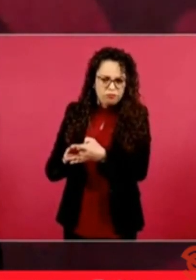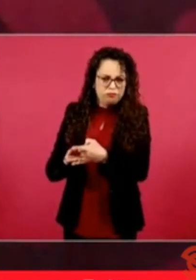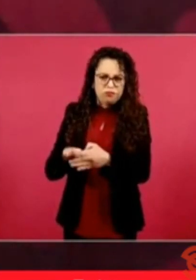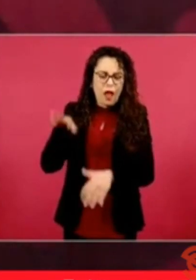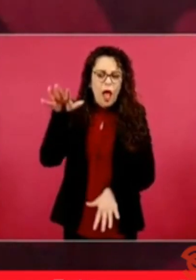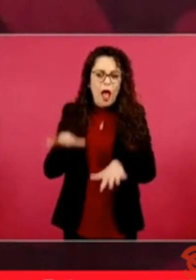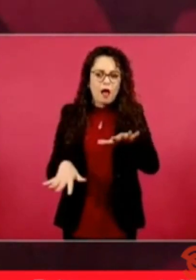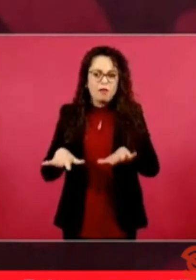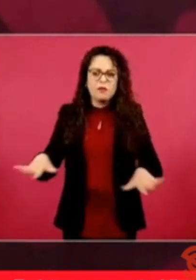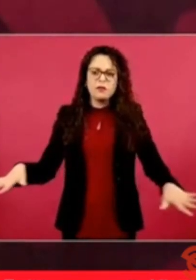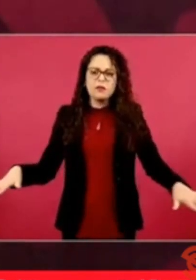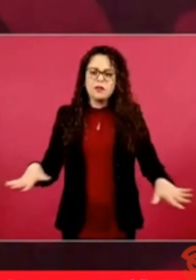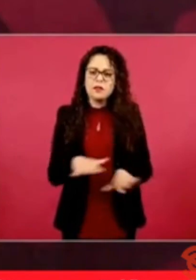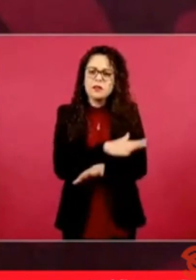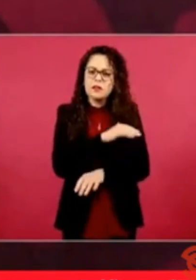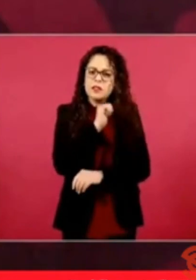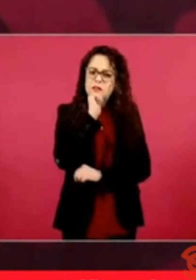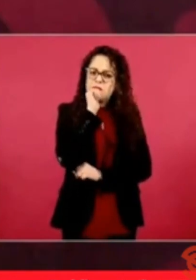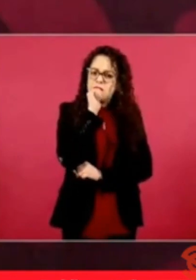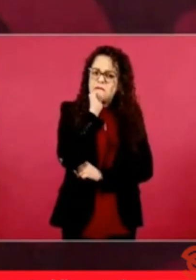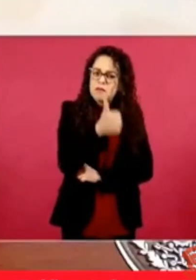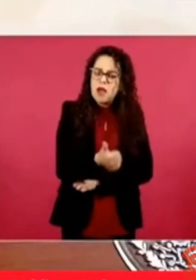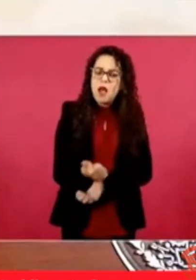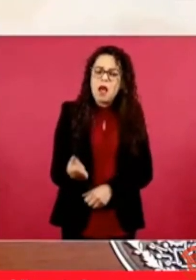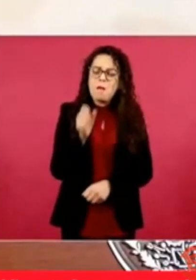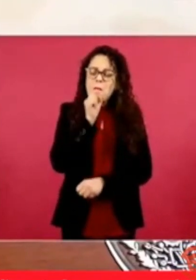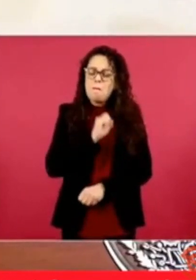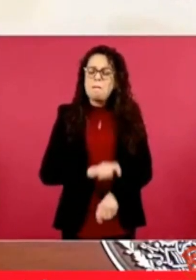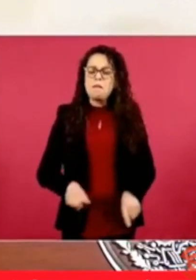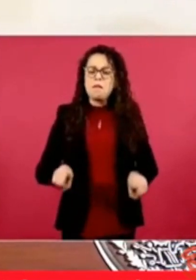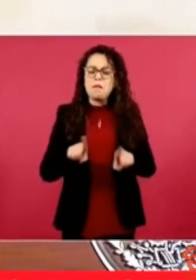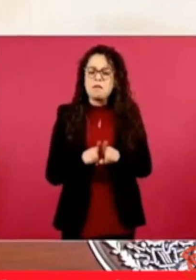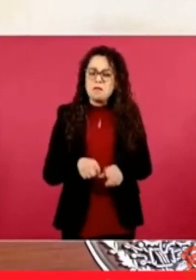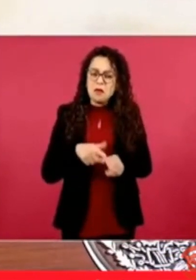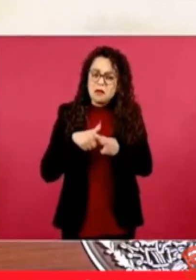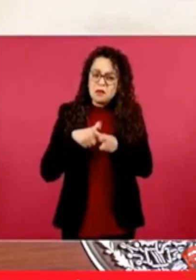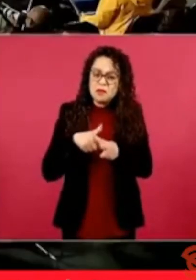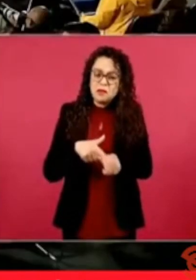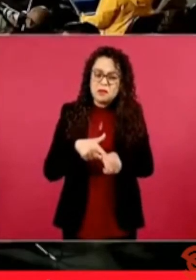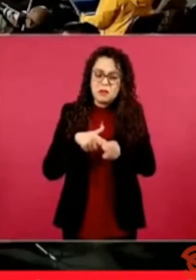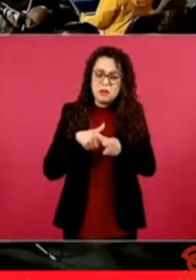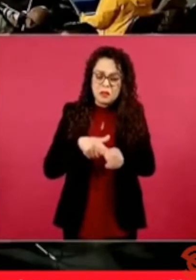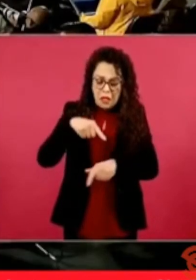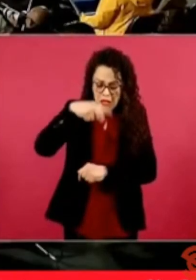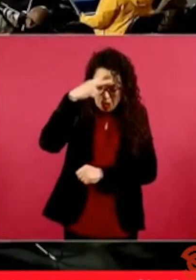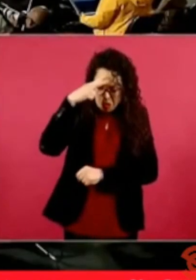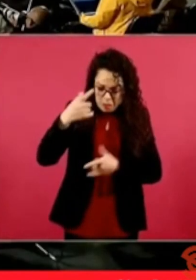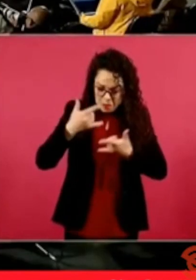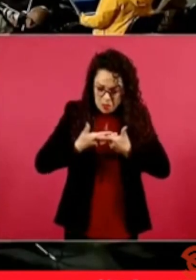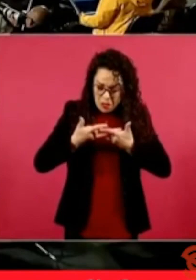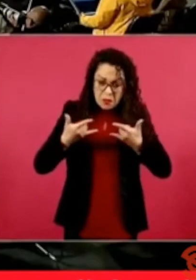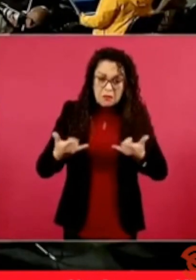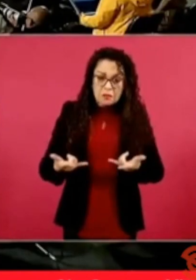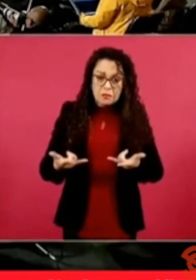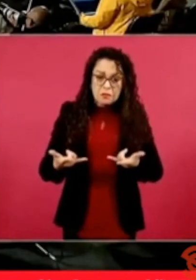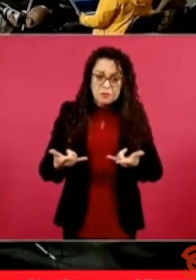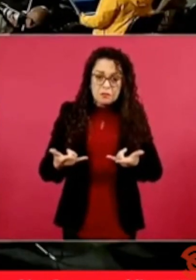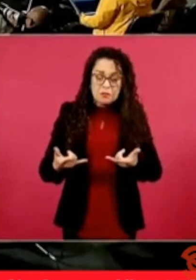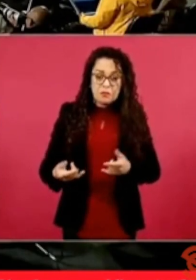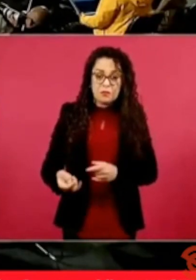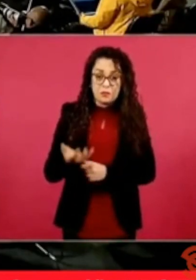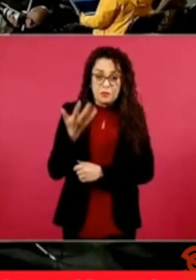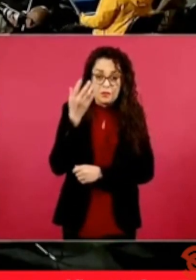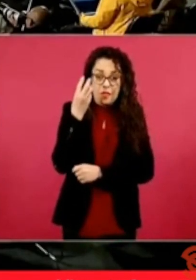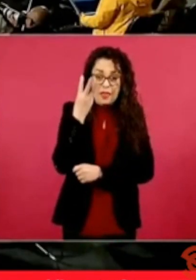en la historia de México. Imagínense cuántos cambios hubieron en los tres siglos